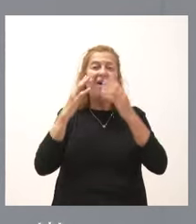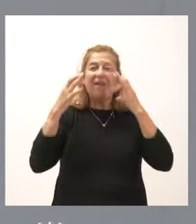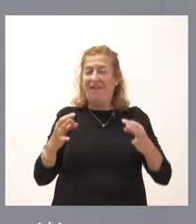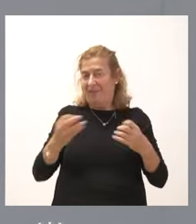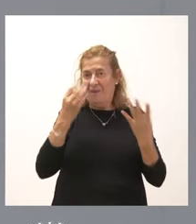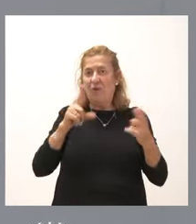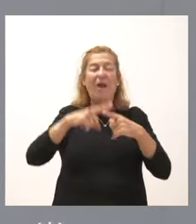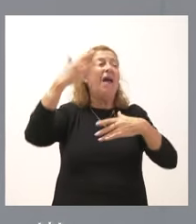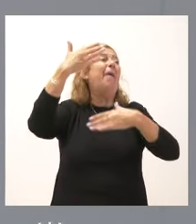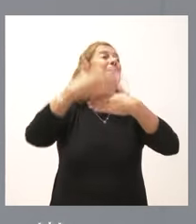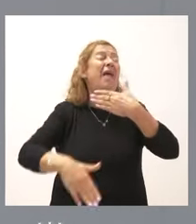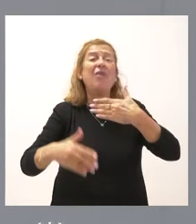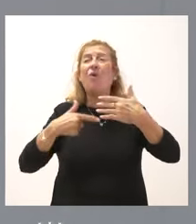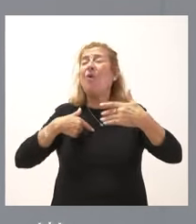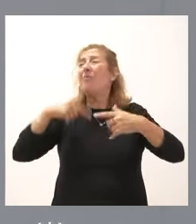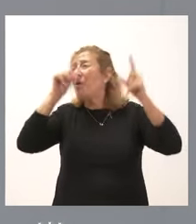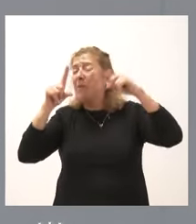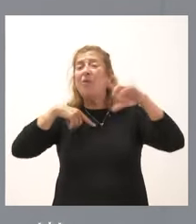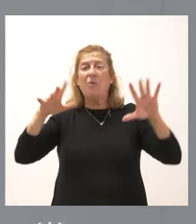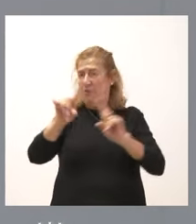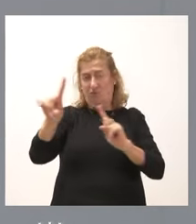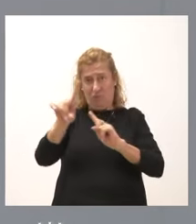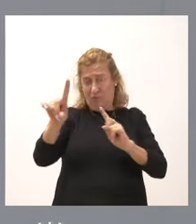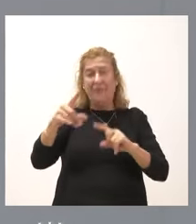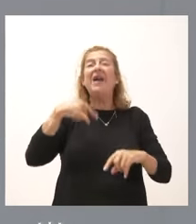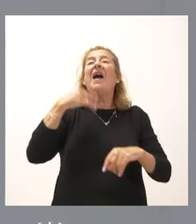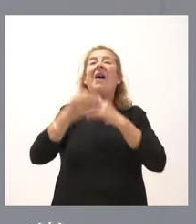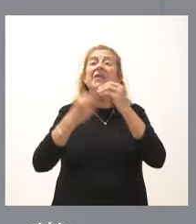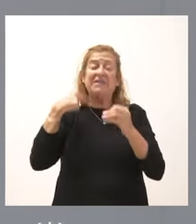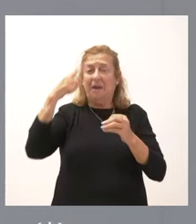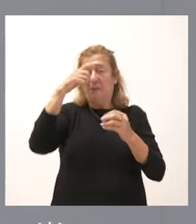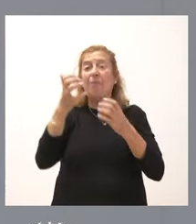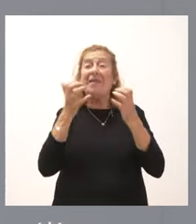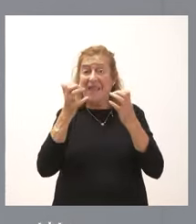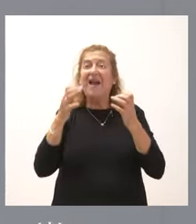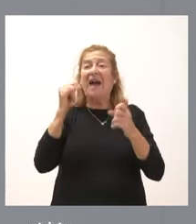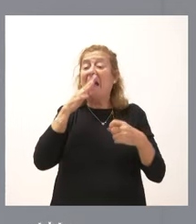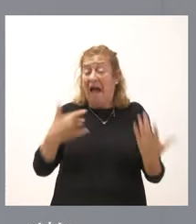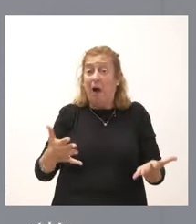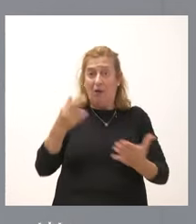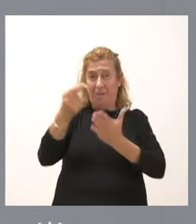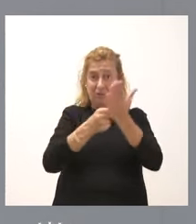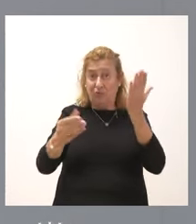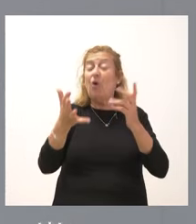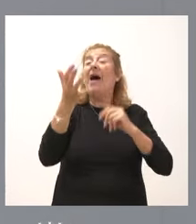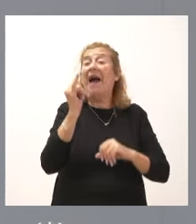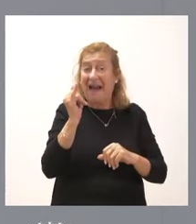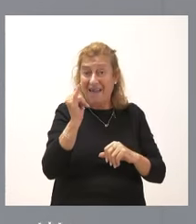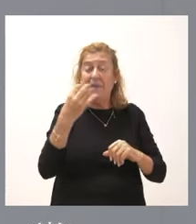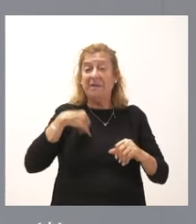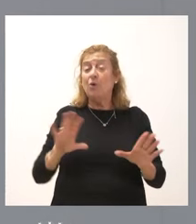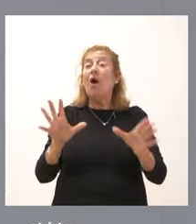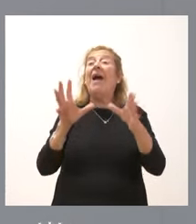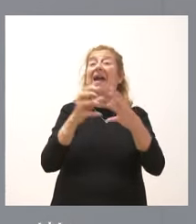el plazo lo que nos mueve. Es verdad que nosotros tenemos una ventaja, tenemos un presupuesto en vigor, tenemos un presupuesto en vigor por parte del mismo equipo